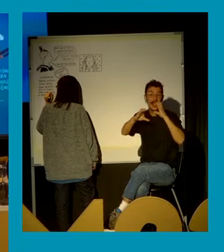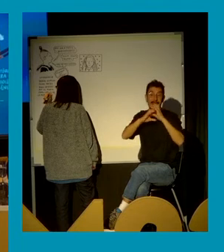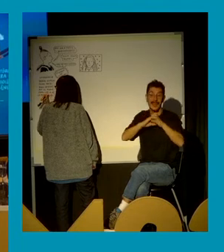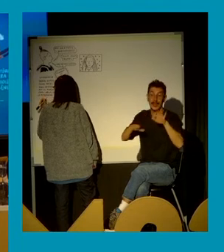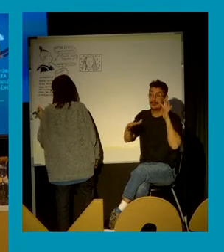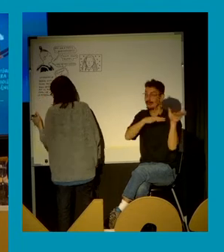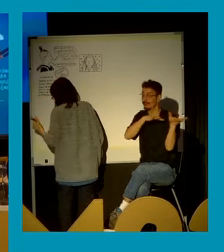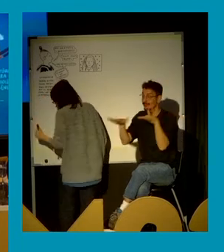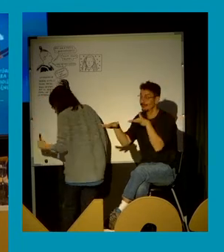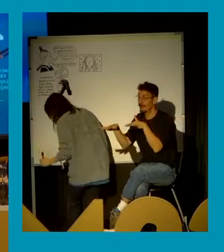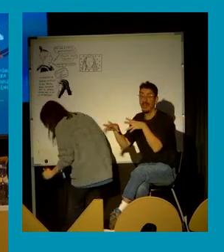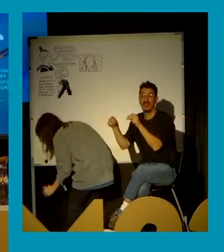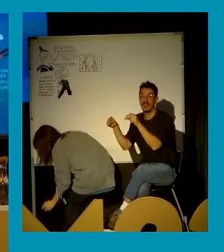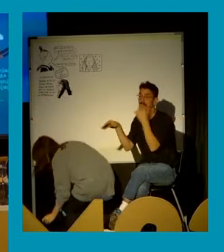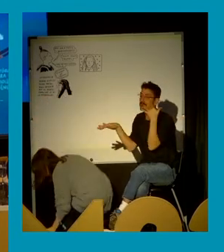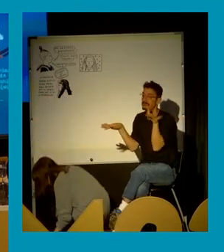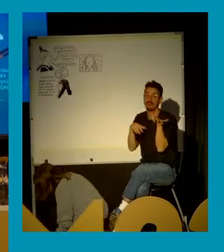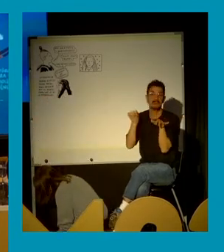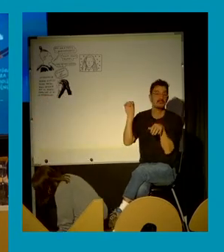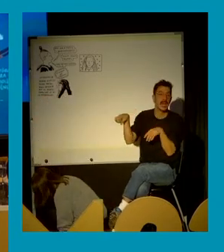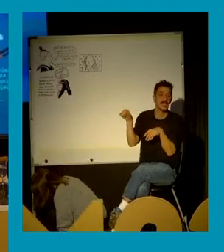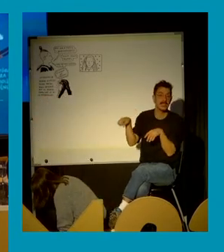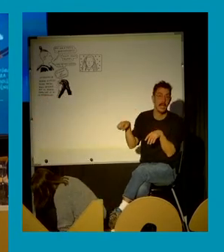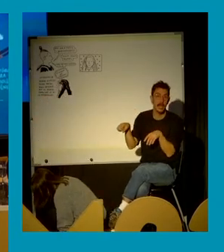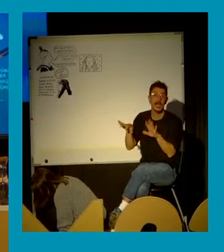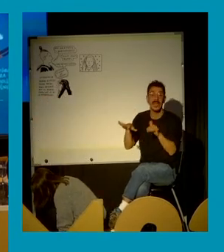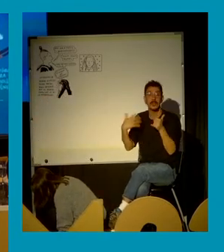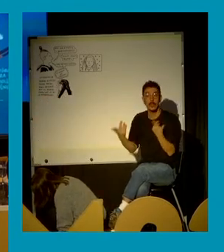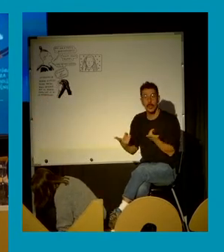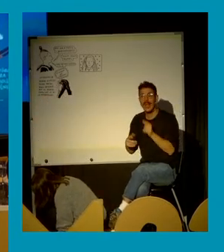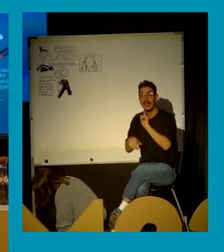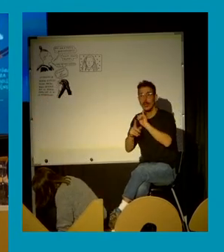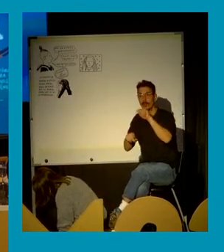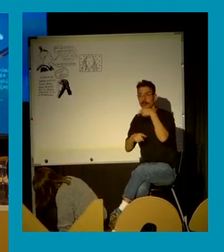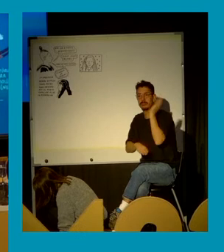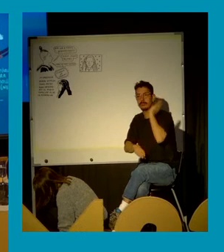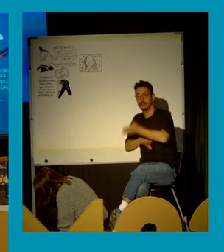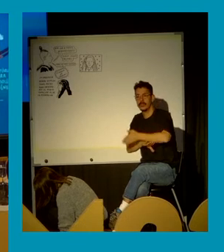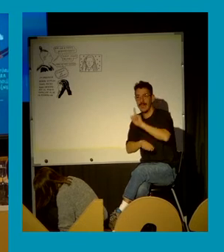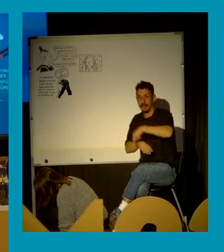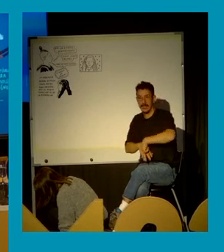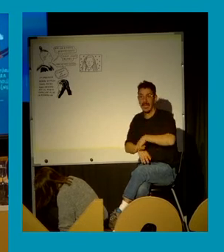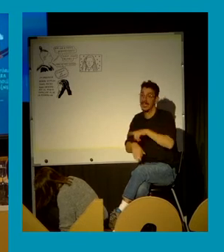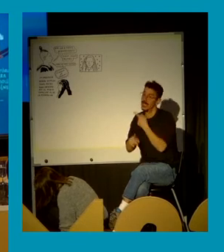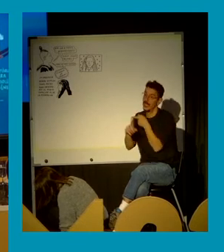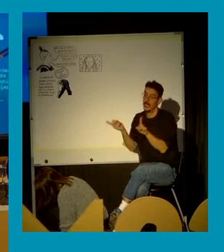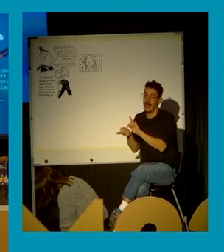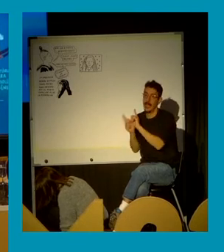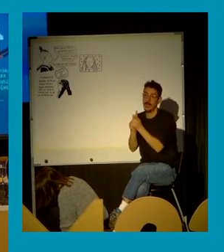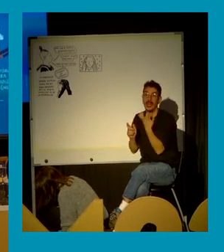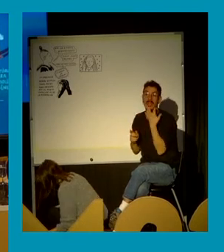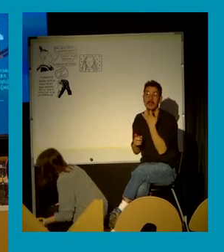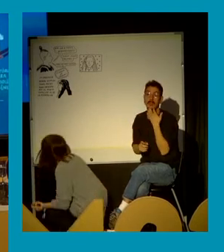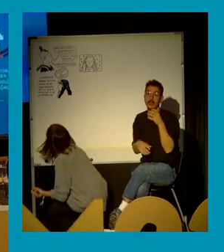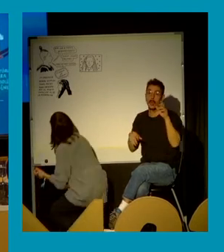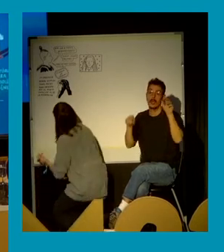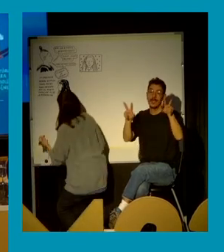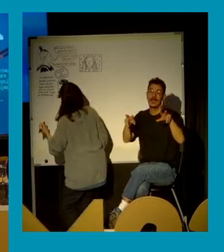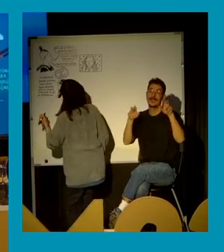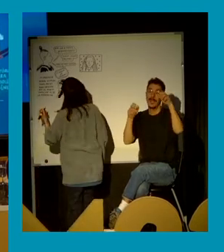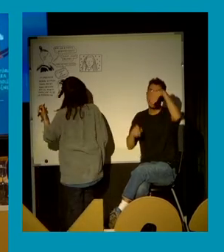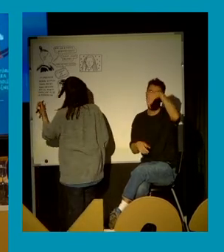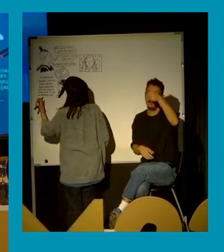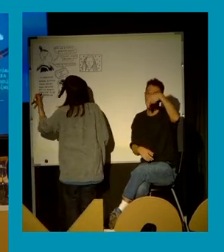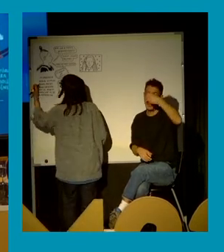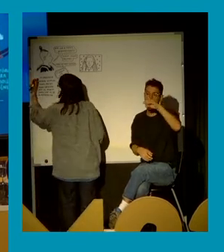efecto de la valoración. Lo digo porque en este caso hay un recorrido donde producto del caso de la manada, el Tribunal Supremo